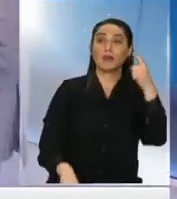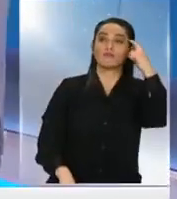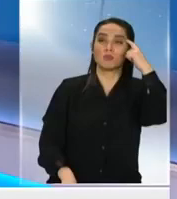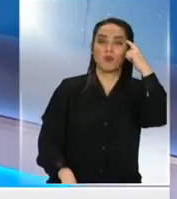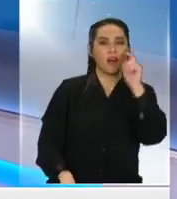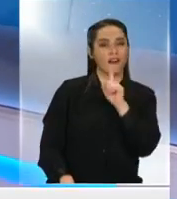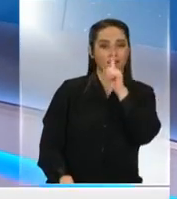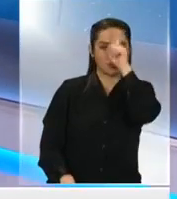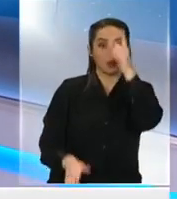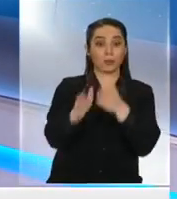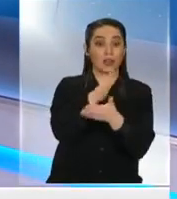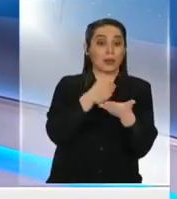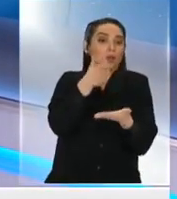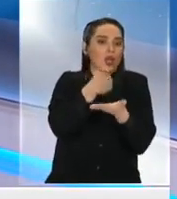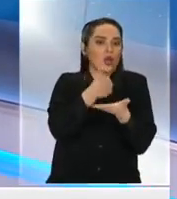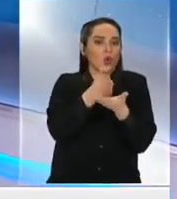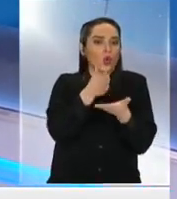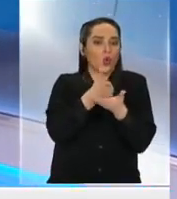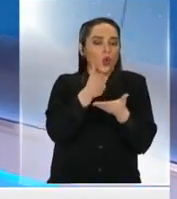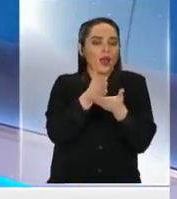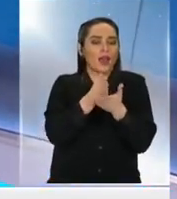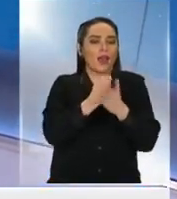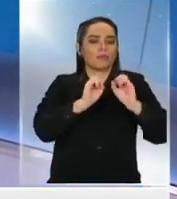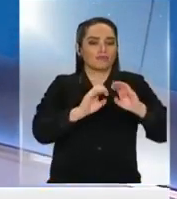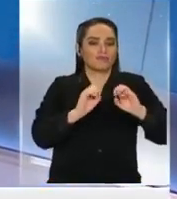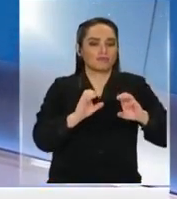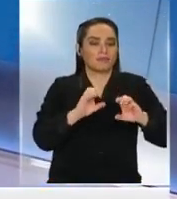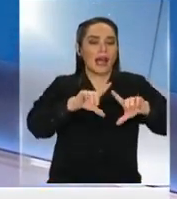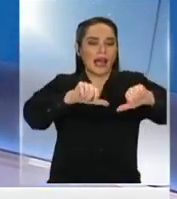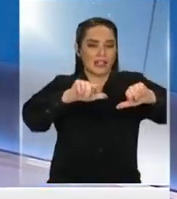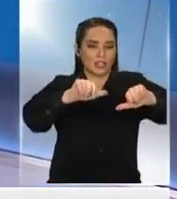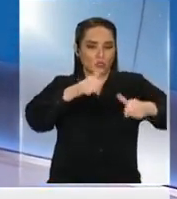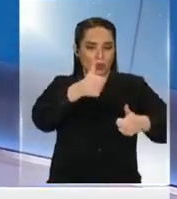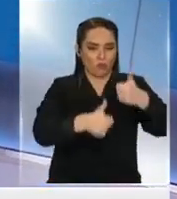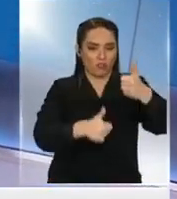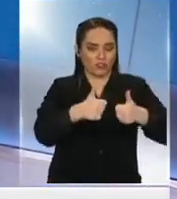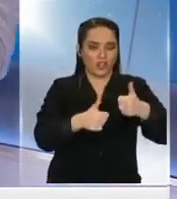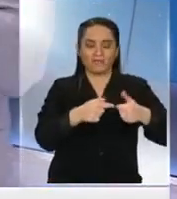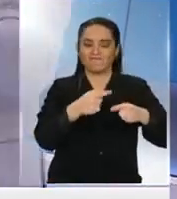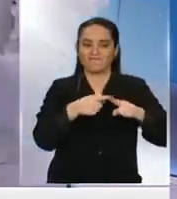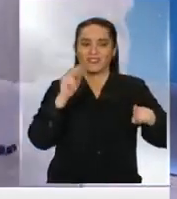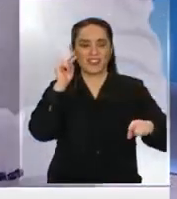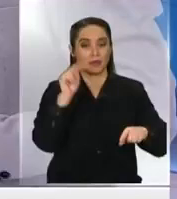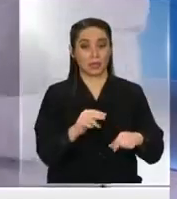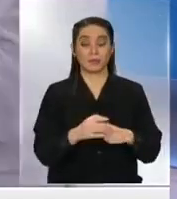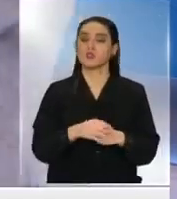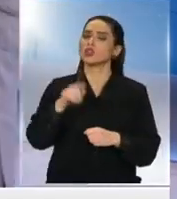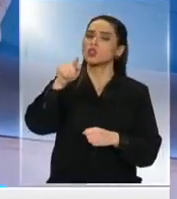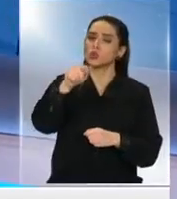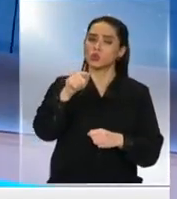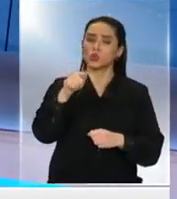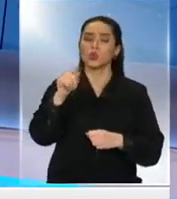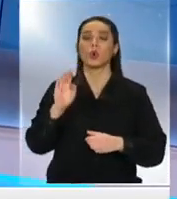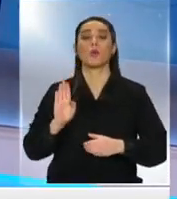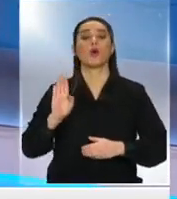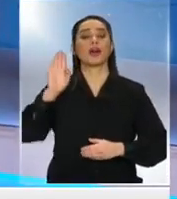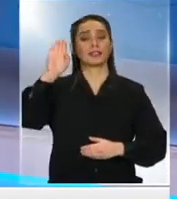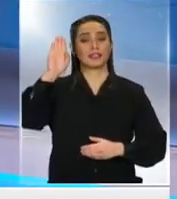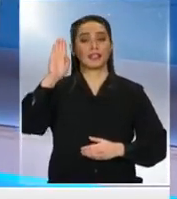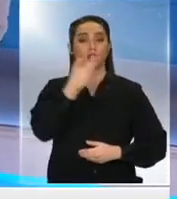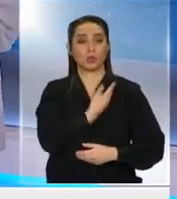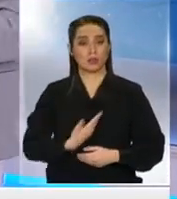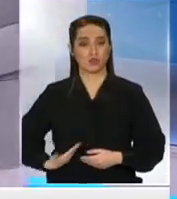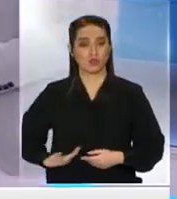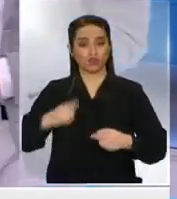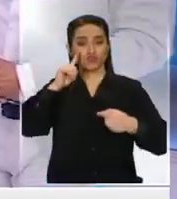hoy día en las escuelas de arquitectura. O sea, hablamos que tu rol hoy como candidato presidencial tiene estas dos herramientas incluidas dentro Las tiene todas,